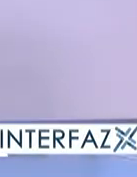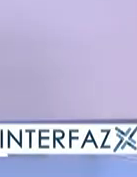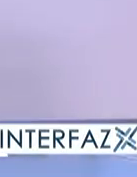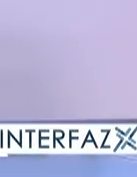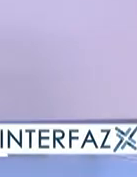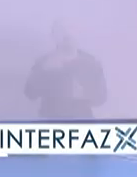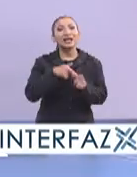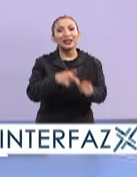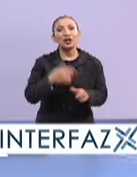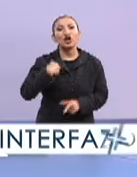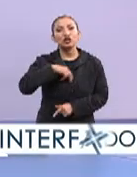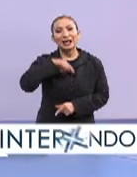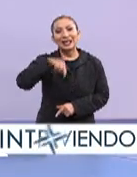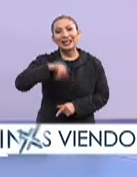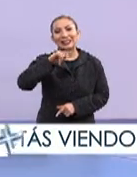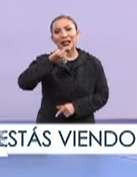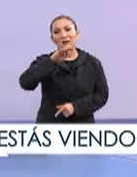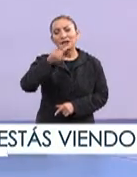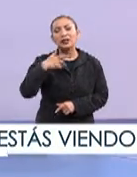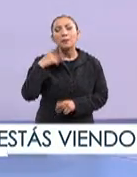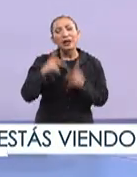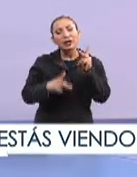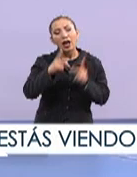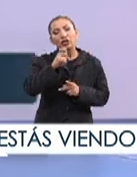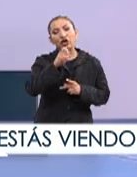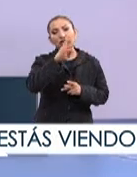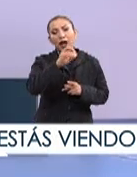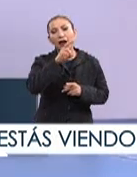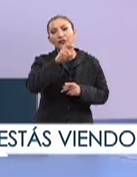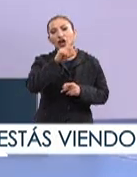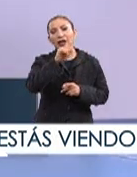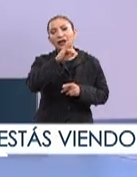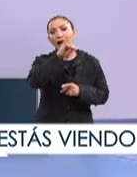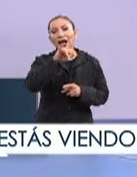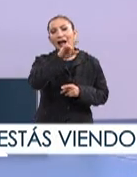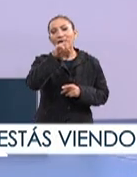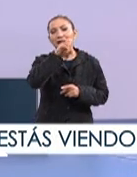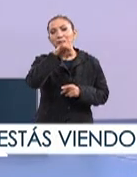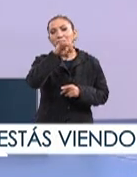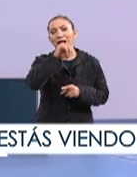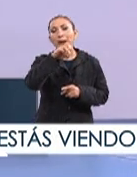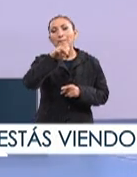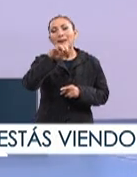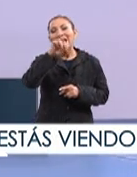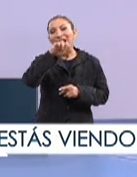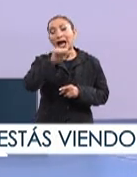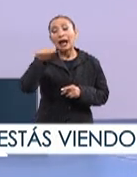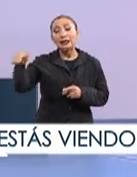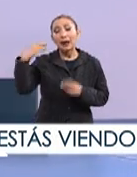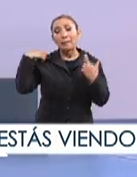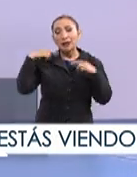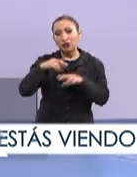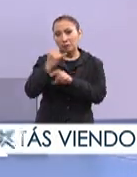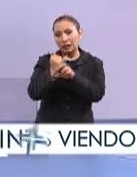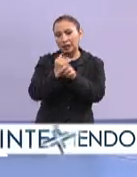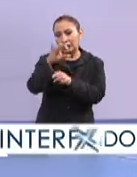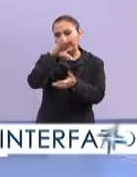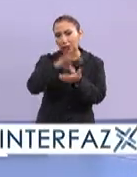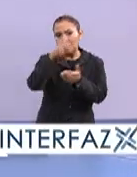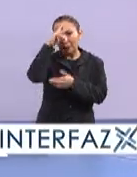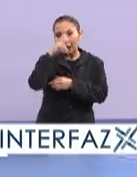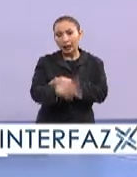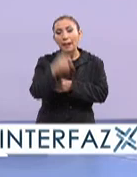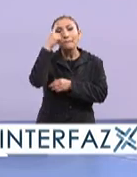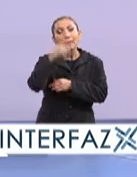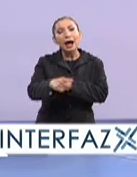Gracias por continuar con nosotros en Interfaz. Estamos platicando con la doctora Violeta Jazmín Mena Cervantes. Ella es profesora investigadora del Centro